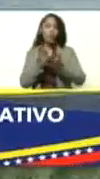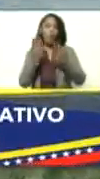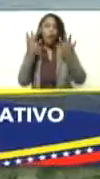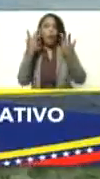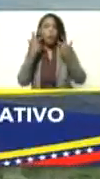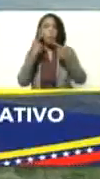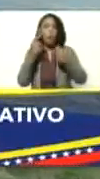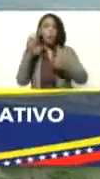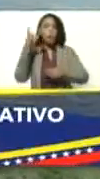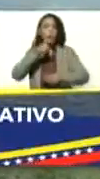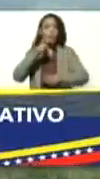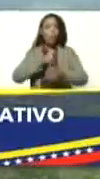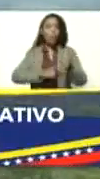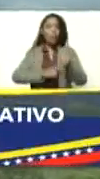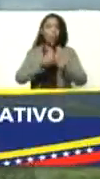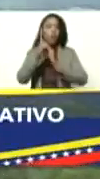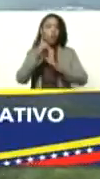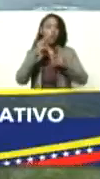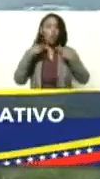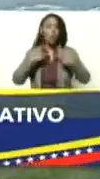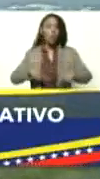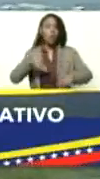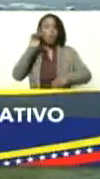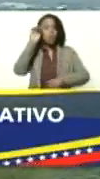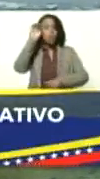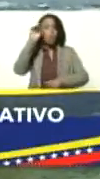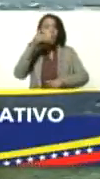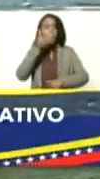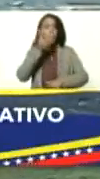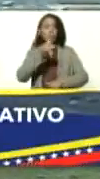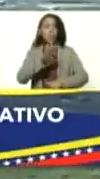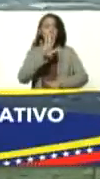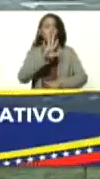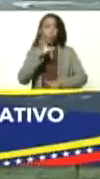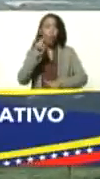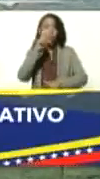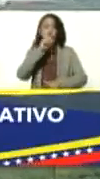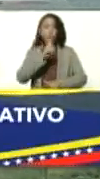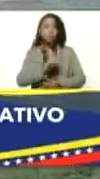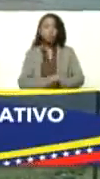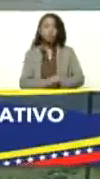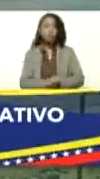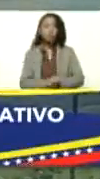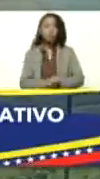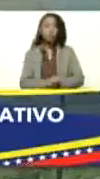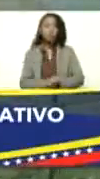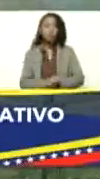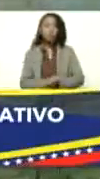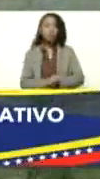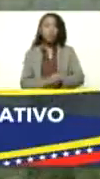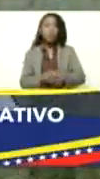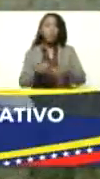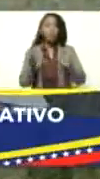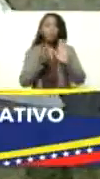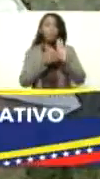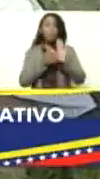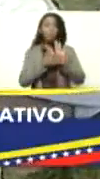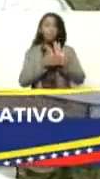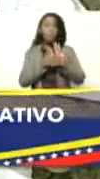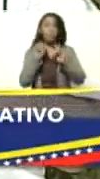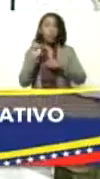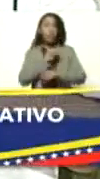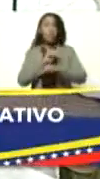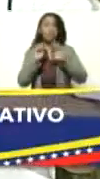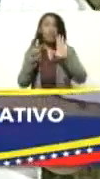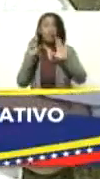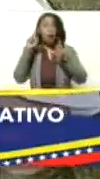necesario para el desarrollo de la humanidad futura en los próximos 50 años, un sector apegado a esos 17